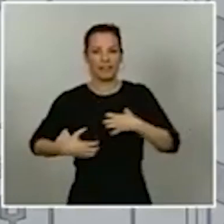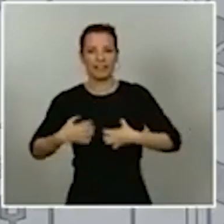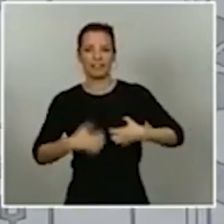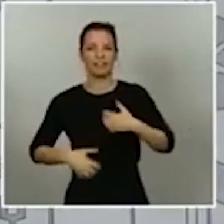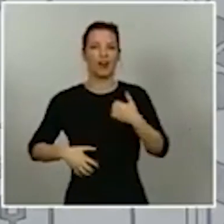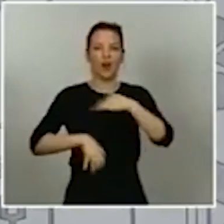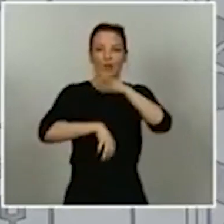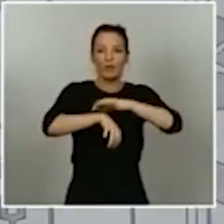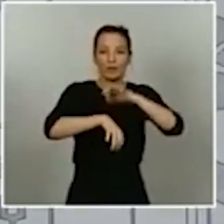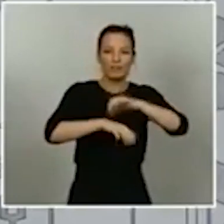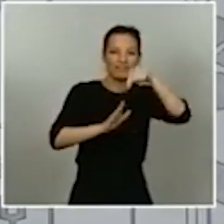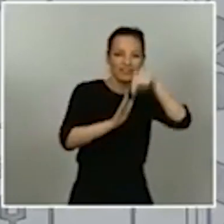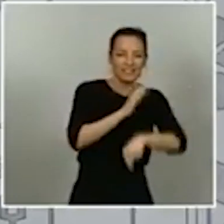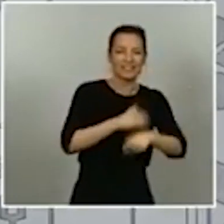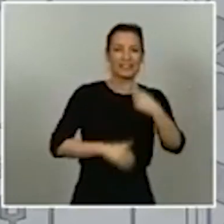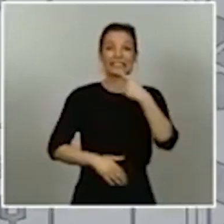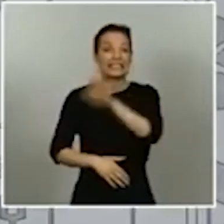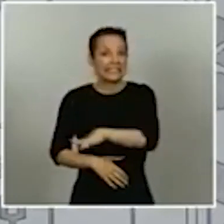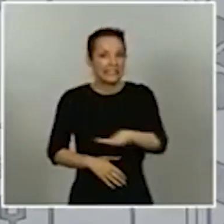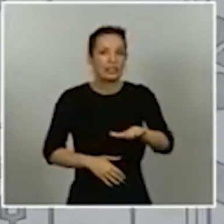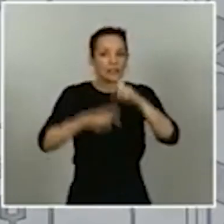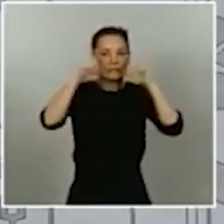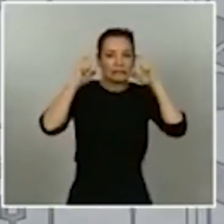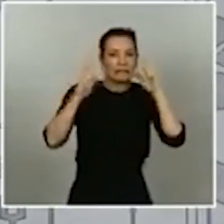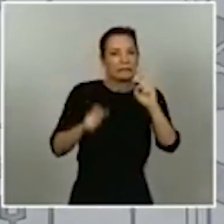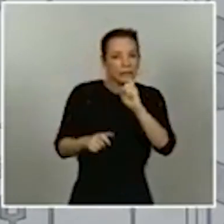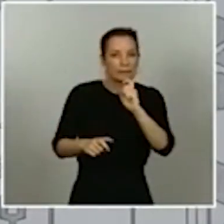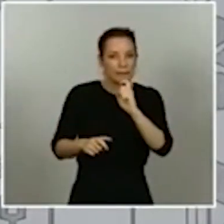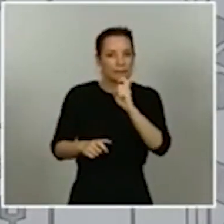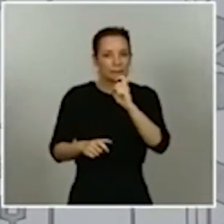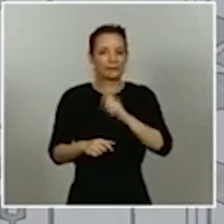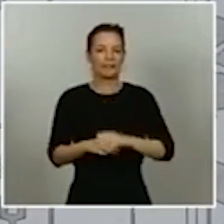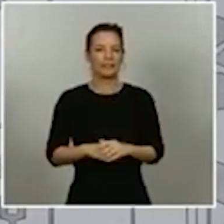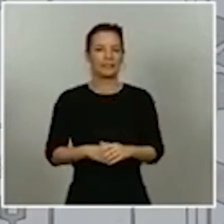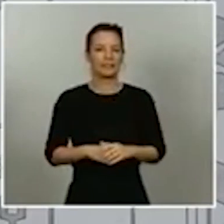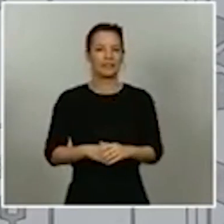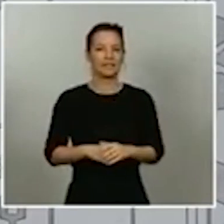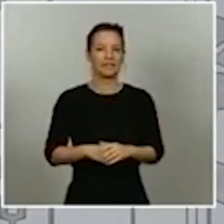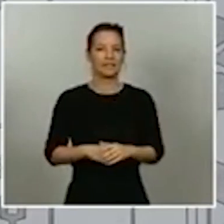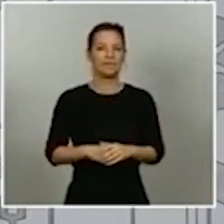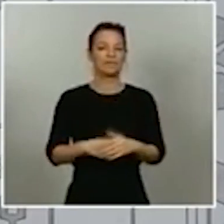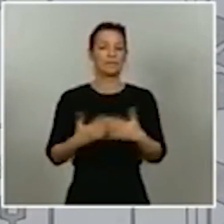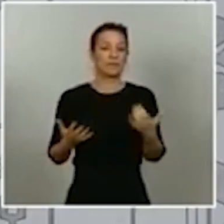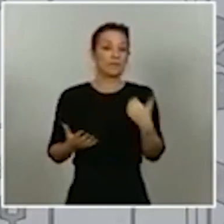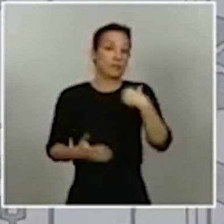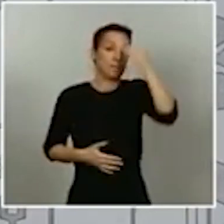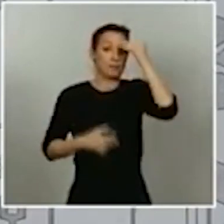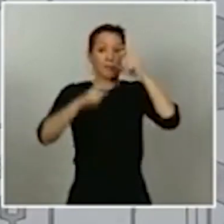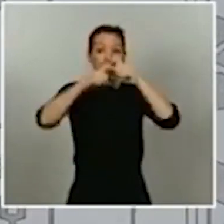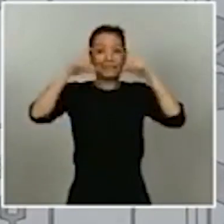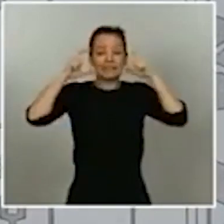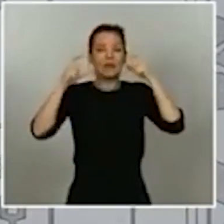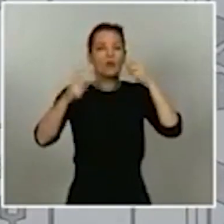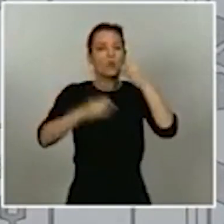los niños, que puede ser complicado su uso. Por lo tanto, yo, en principio, creo que el uso de mascarillas tiene que ser muy, muy